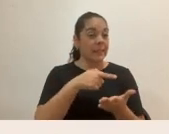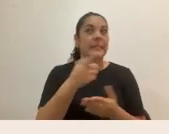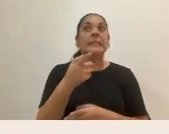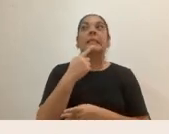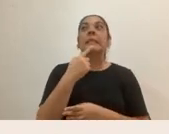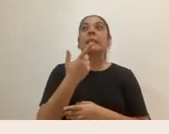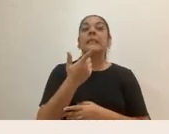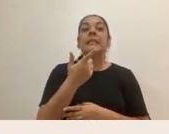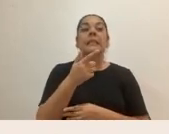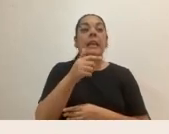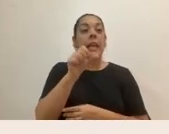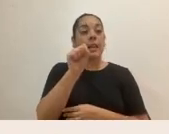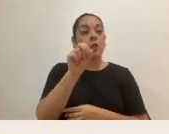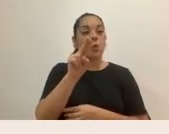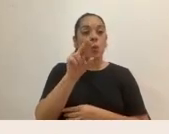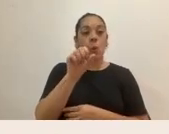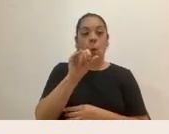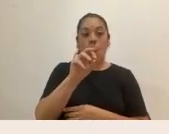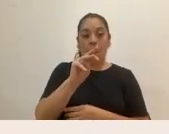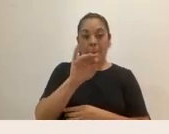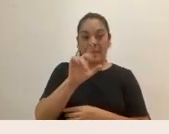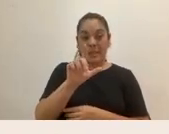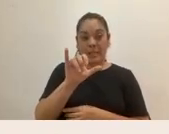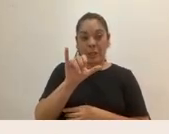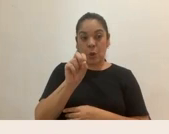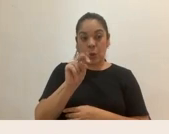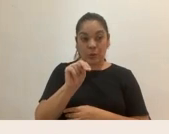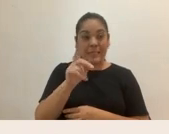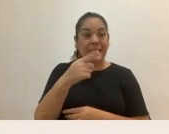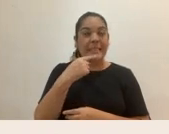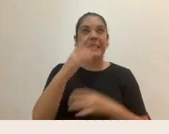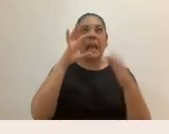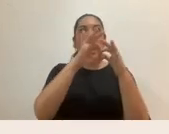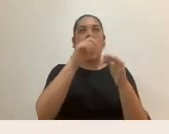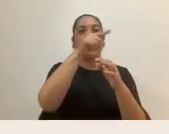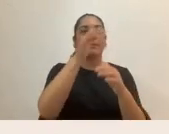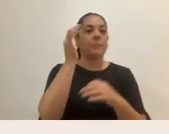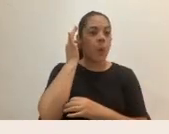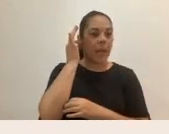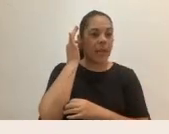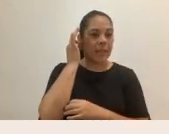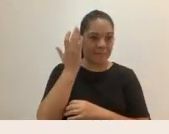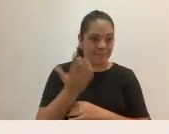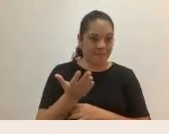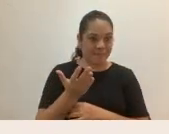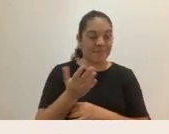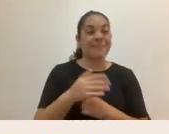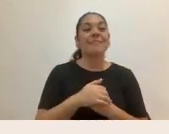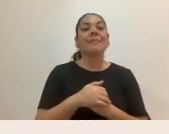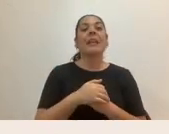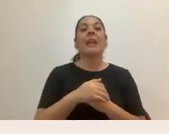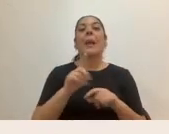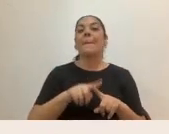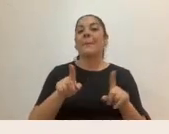sumisión, inmediatamente nuestro cerebro hace clic y lo asocia con la mujer. Si nos dicen,